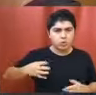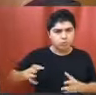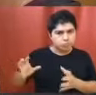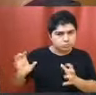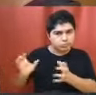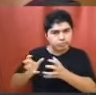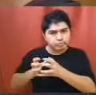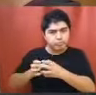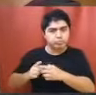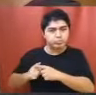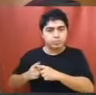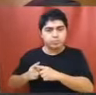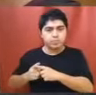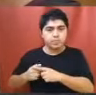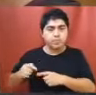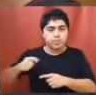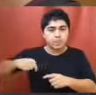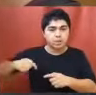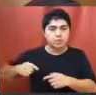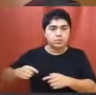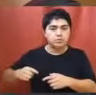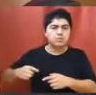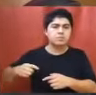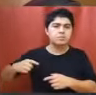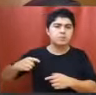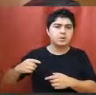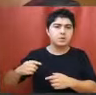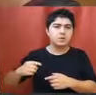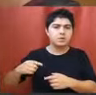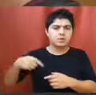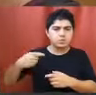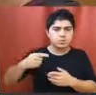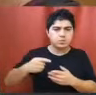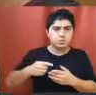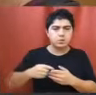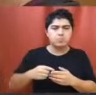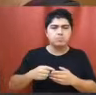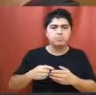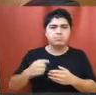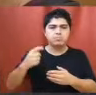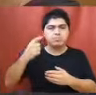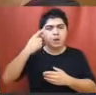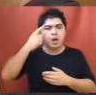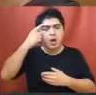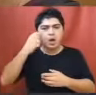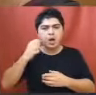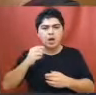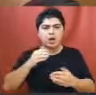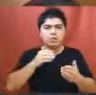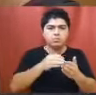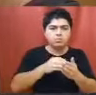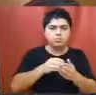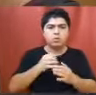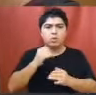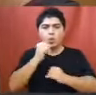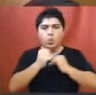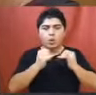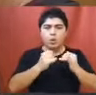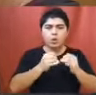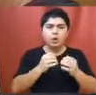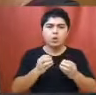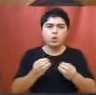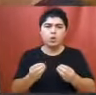hemos siempre realizado nuestras críticas, nuestras objeciones en un marco